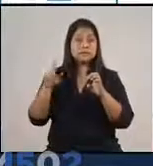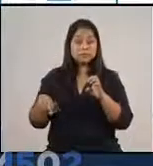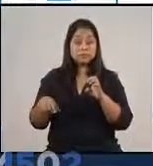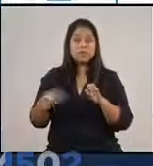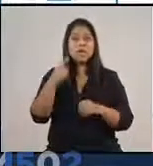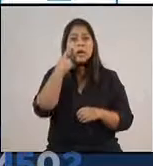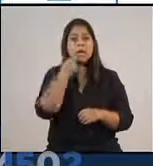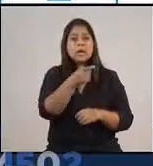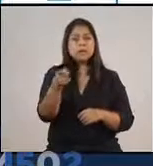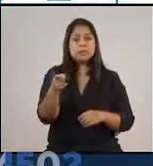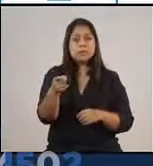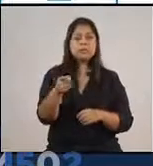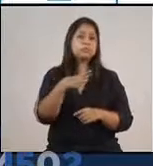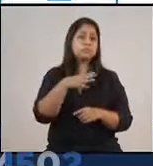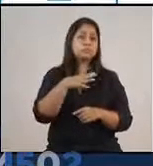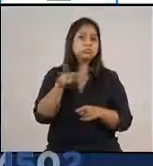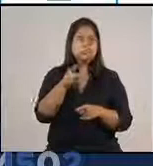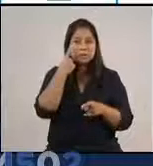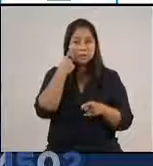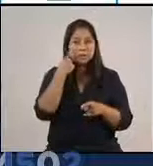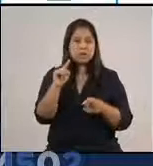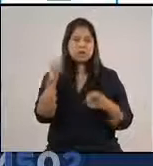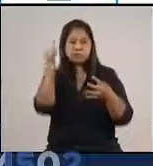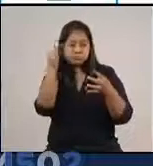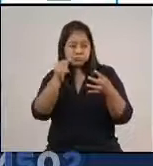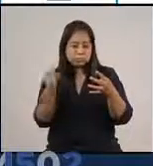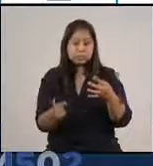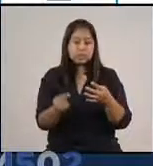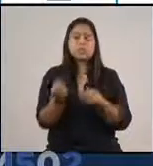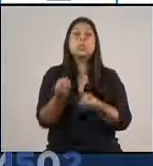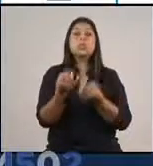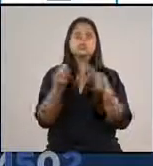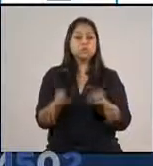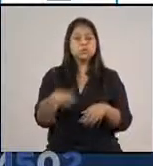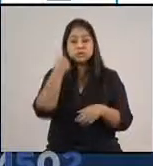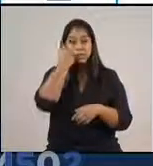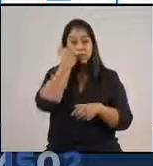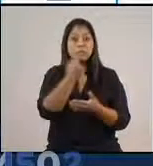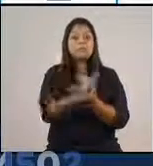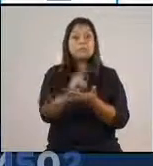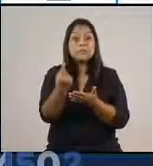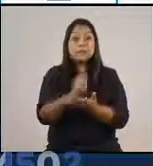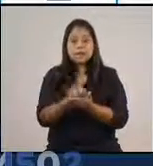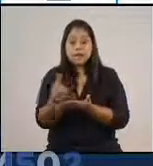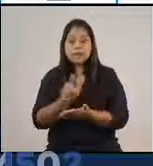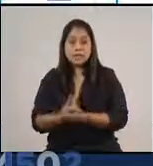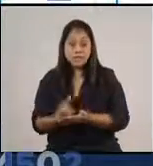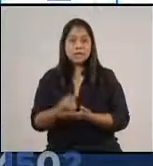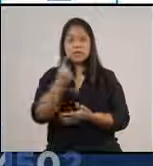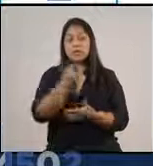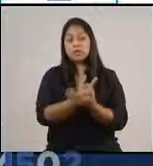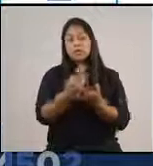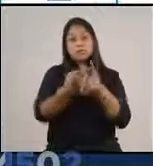En ella miren ustedes todos los indicativos de los casos acumulados que hay por semana. Una semana epidemiológica que